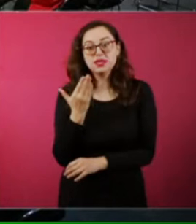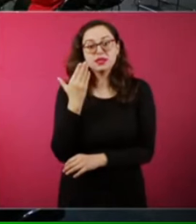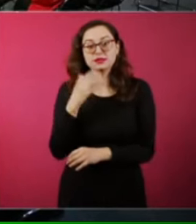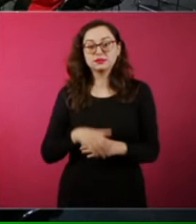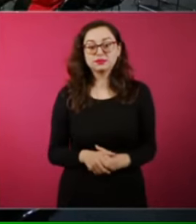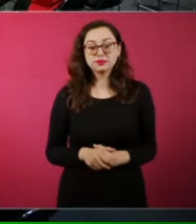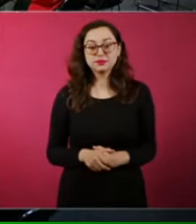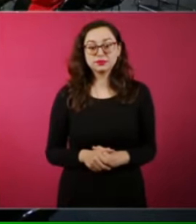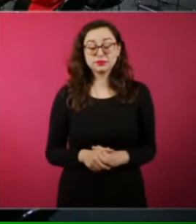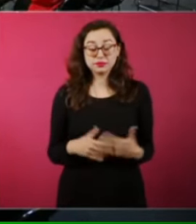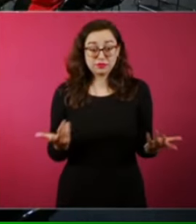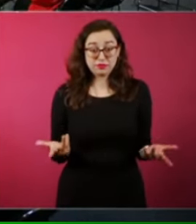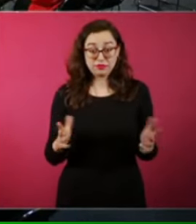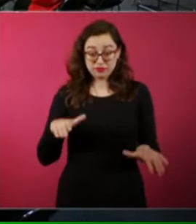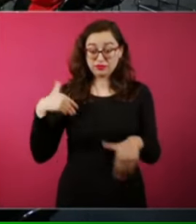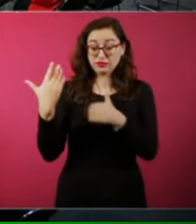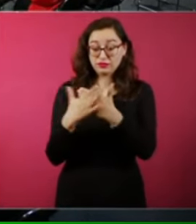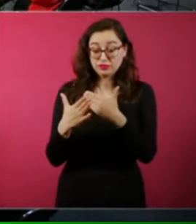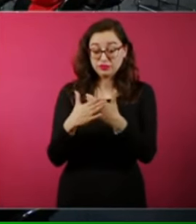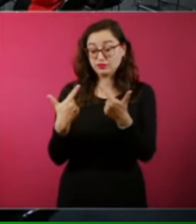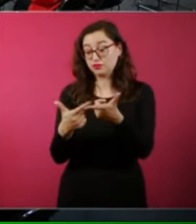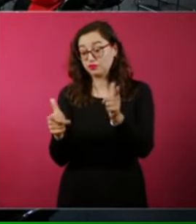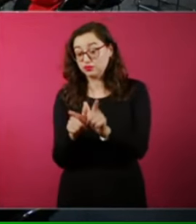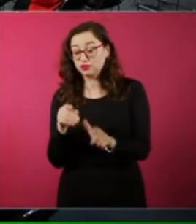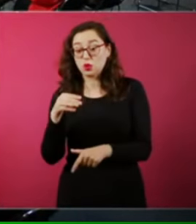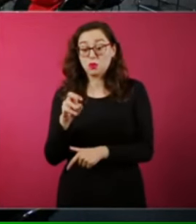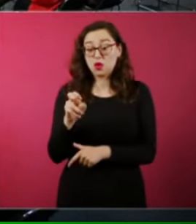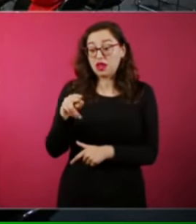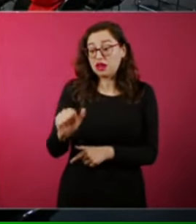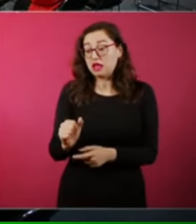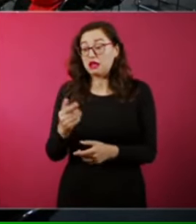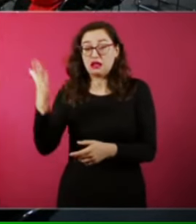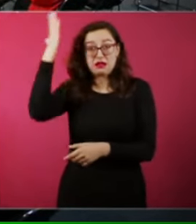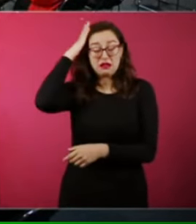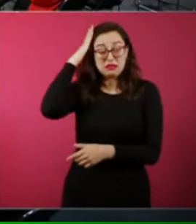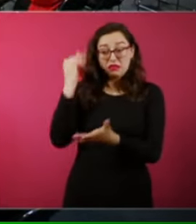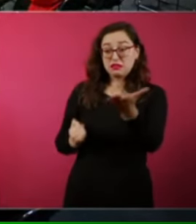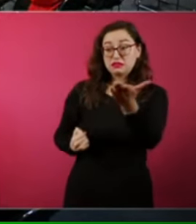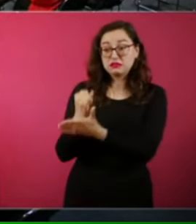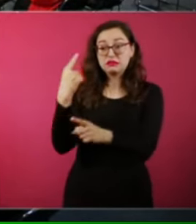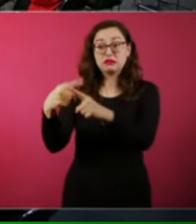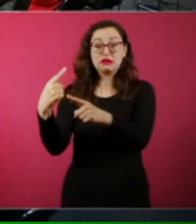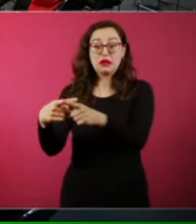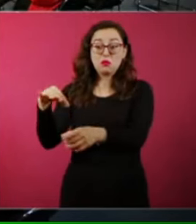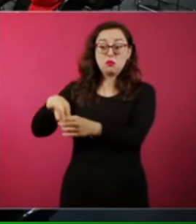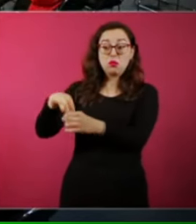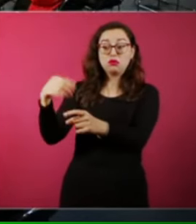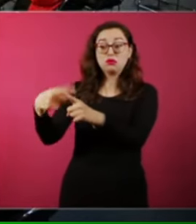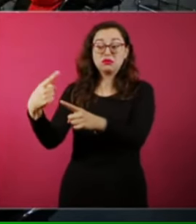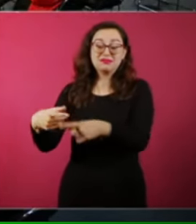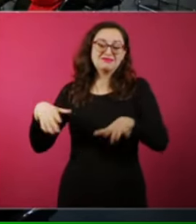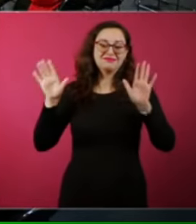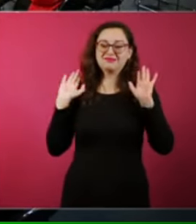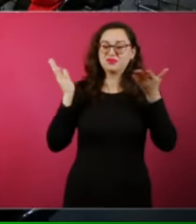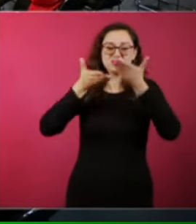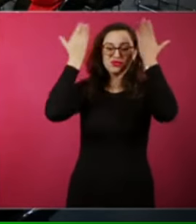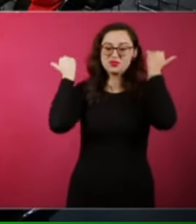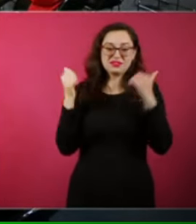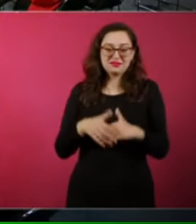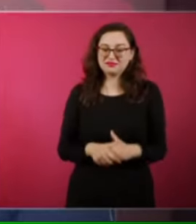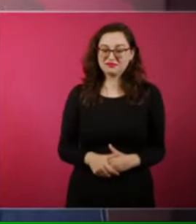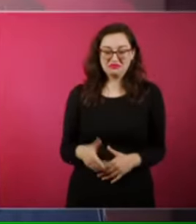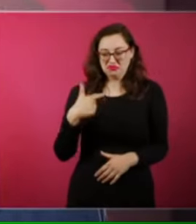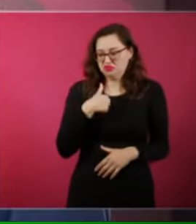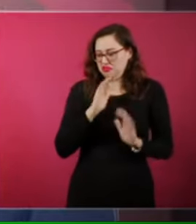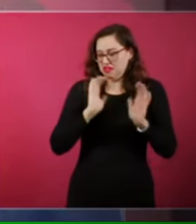¿quién va a decidir? Yo para entonces a lo mejor ya no voy a estar aquí cuando hagan la elección y todos tienen derecho